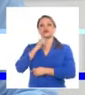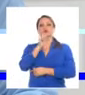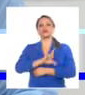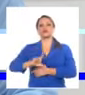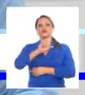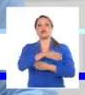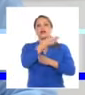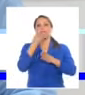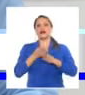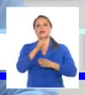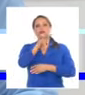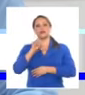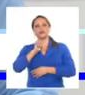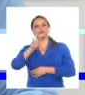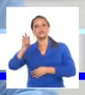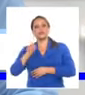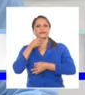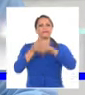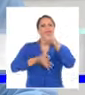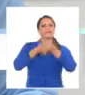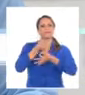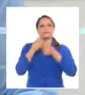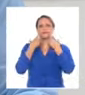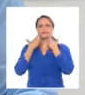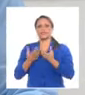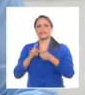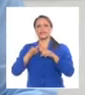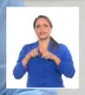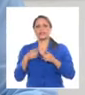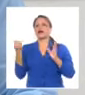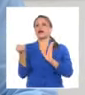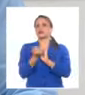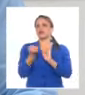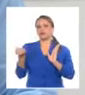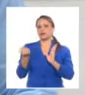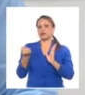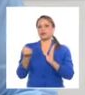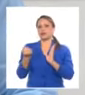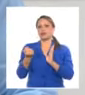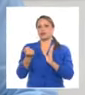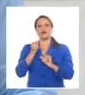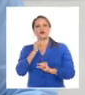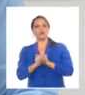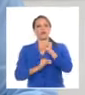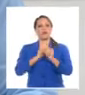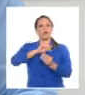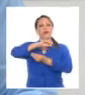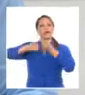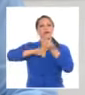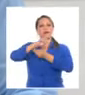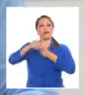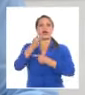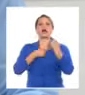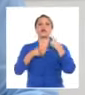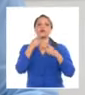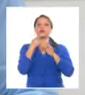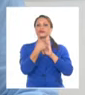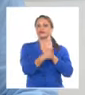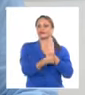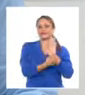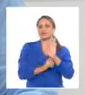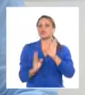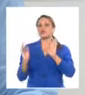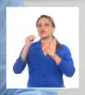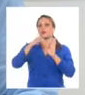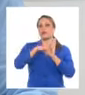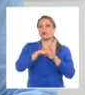señalan la necesidad de actualizar y modificar algunos lineamientos, incorporar nuevos